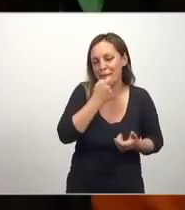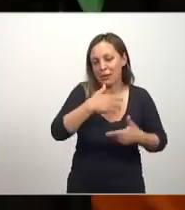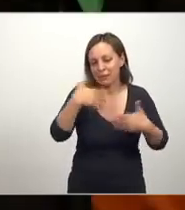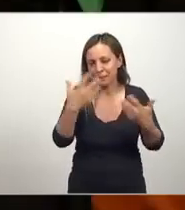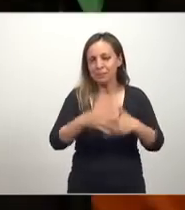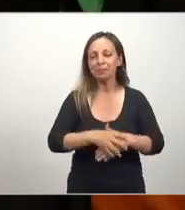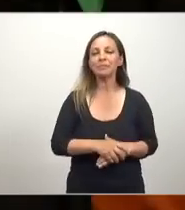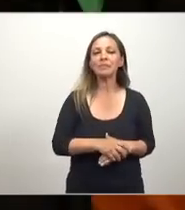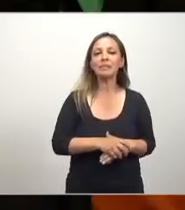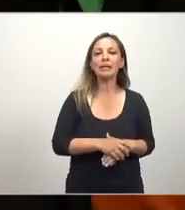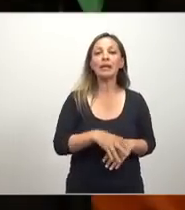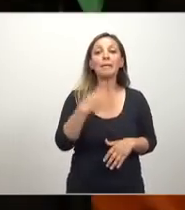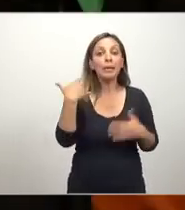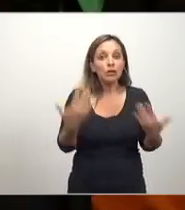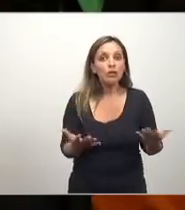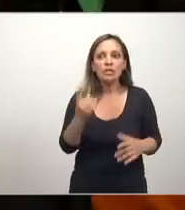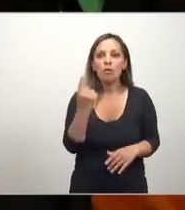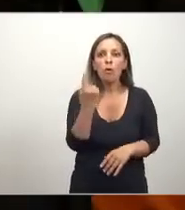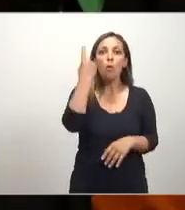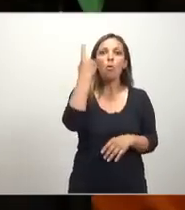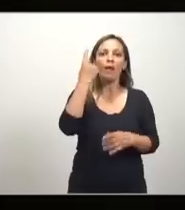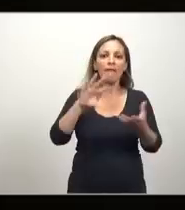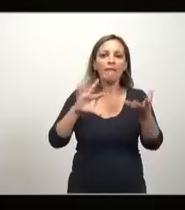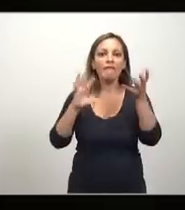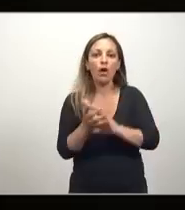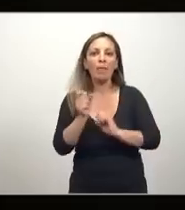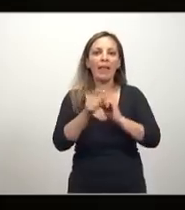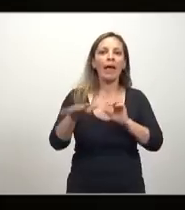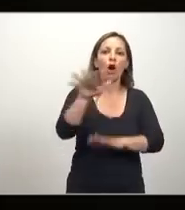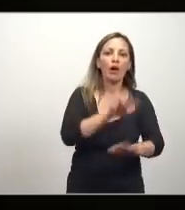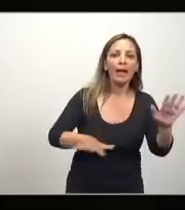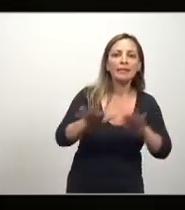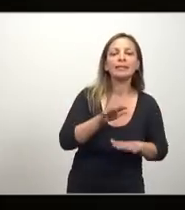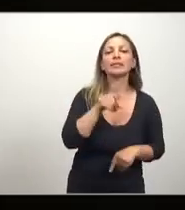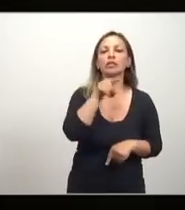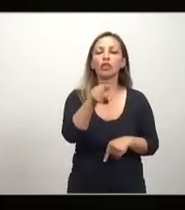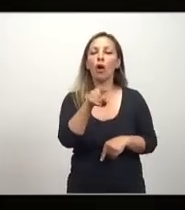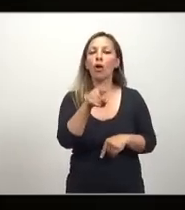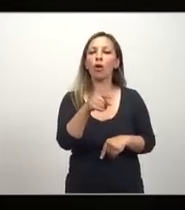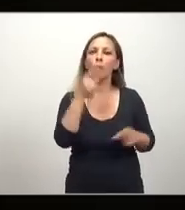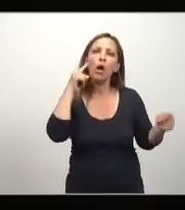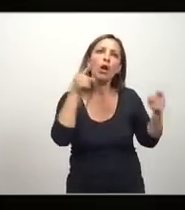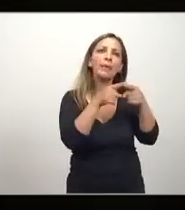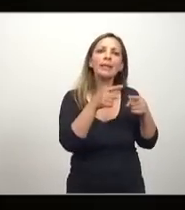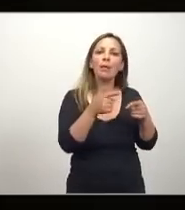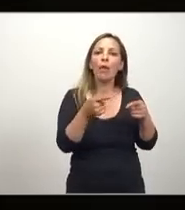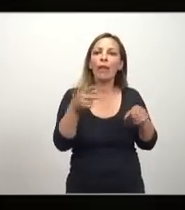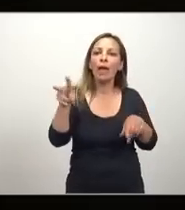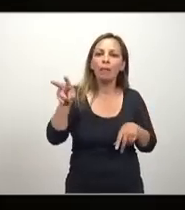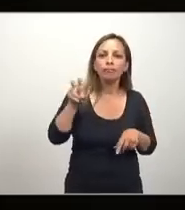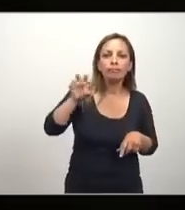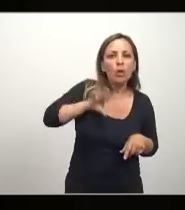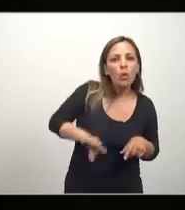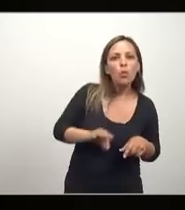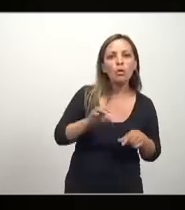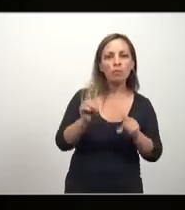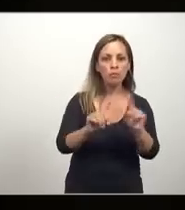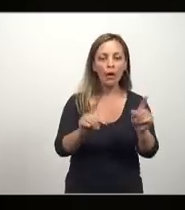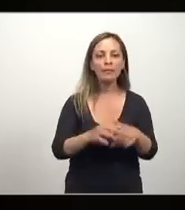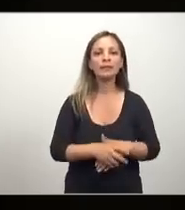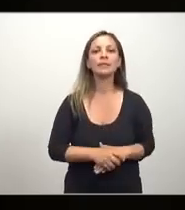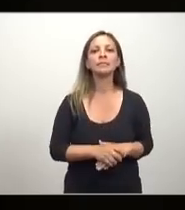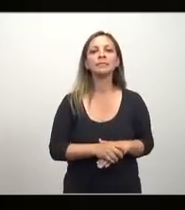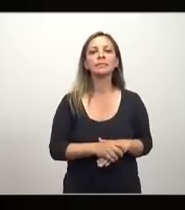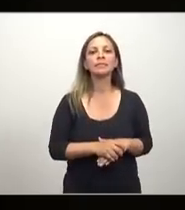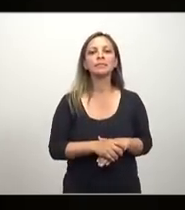caso, es solo una de las tantas formas de organizaciones. Organizaciones sin fines de lucro, aunque hay muchas de lucro sin fin, en realidad. Bueno, es